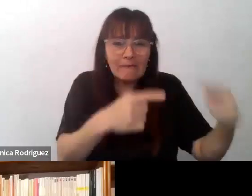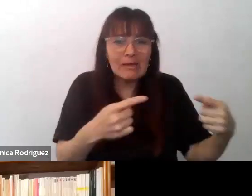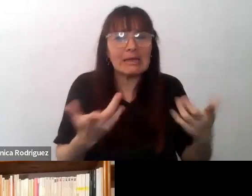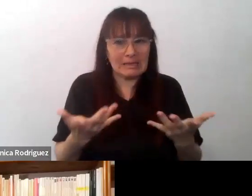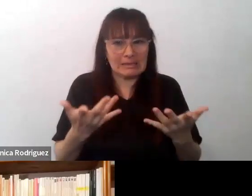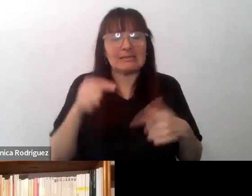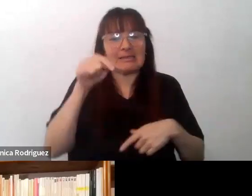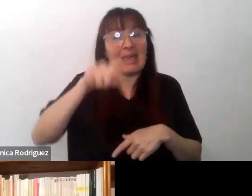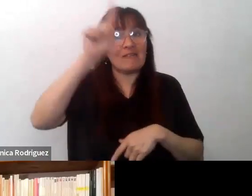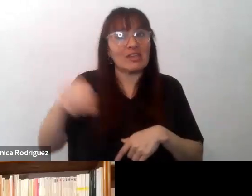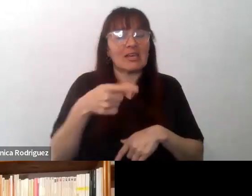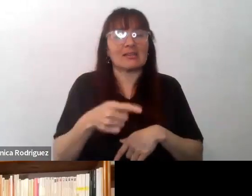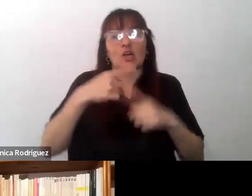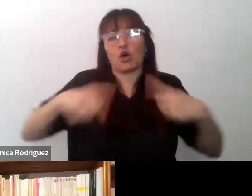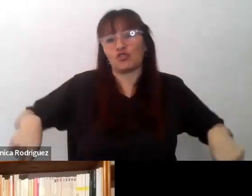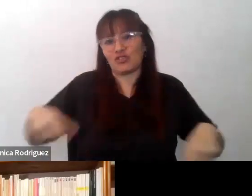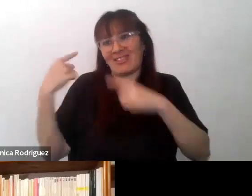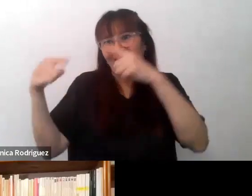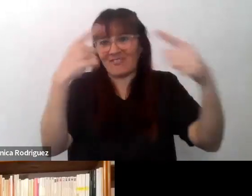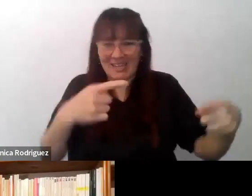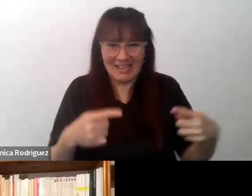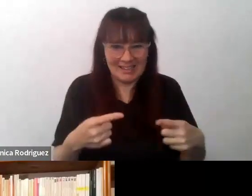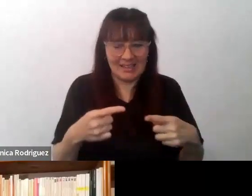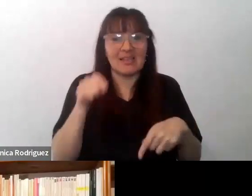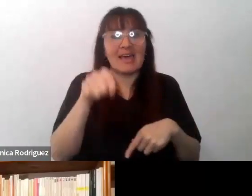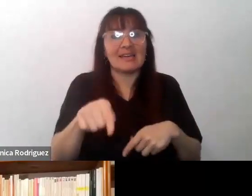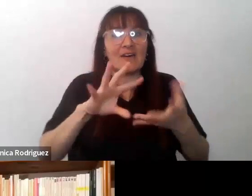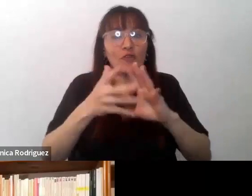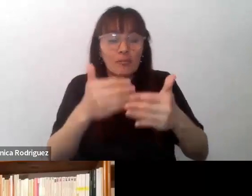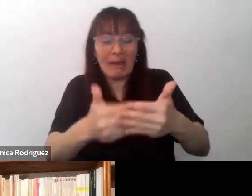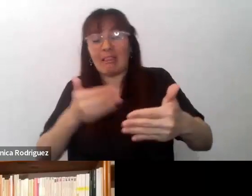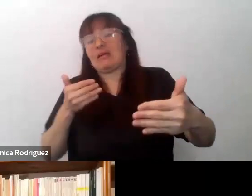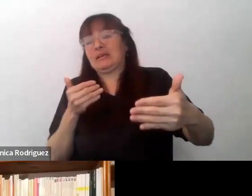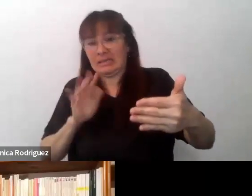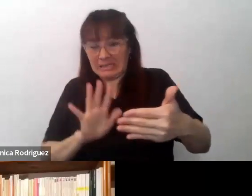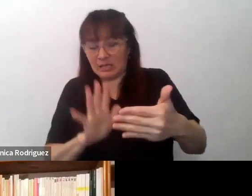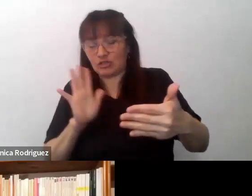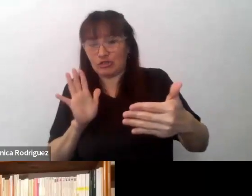decir. Es decir, que ese alejamiento, ese rechazo,